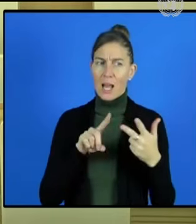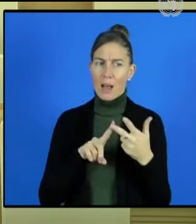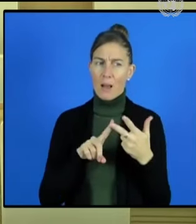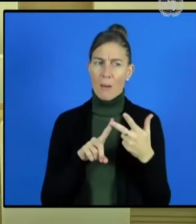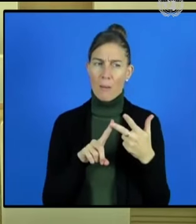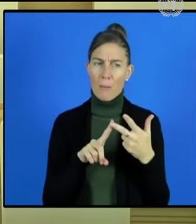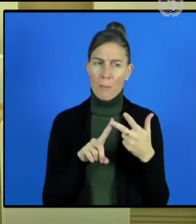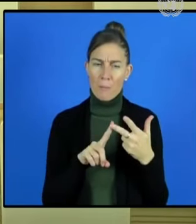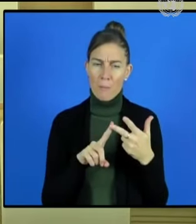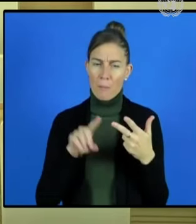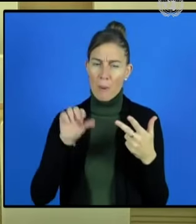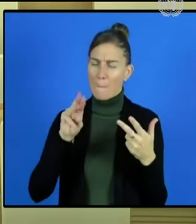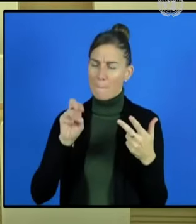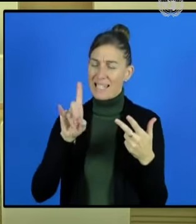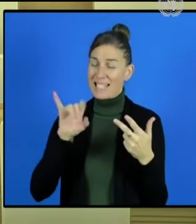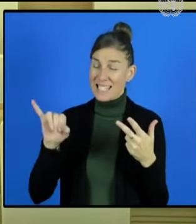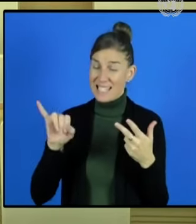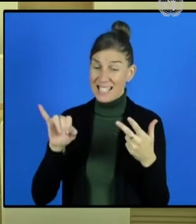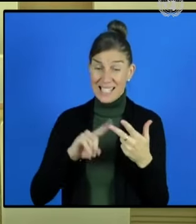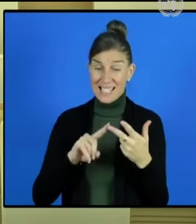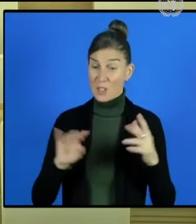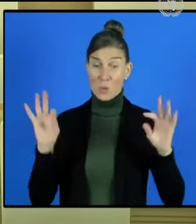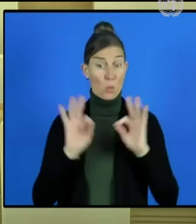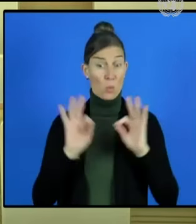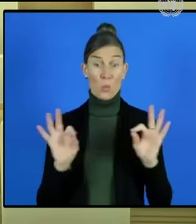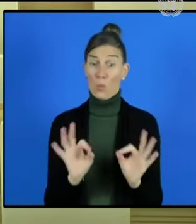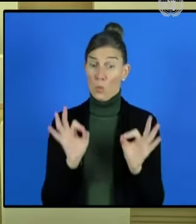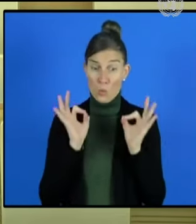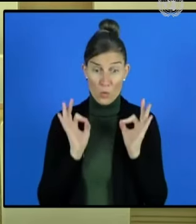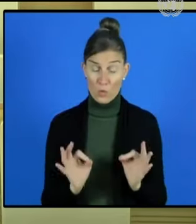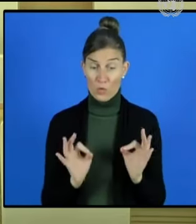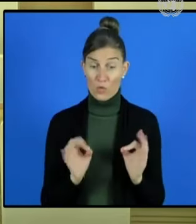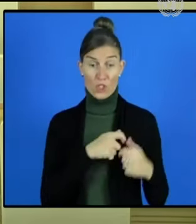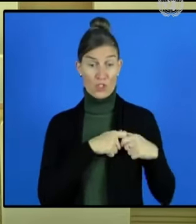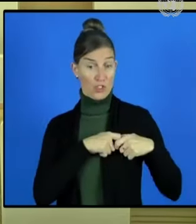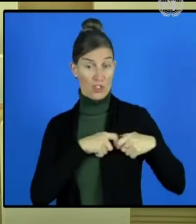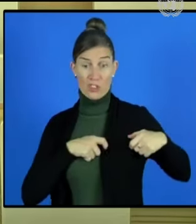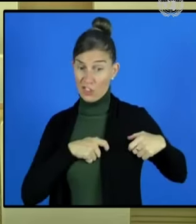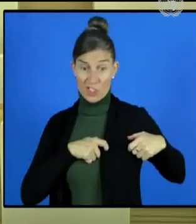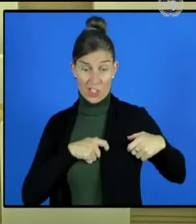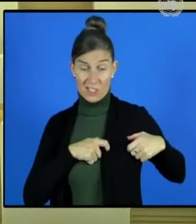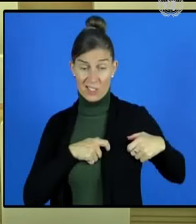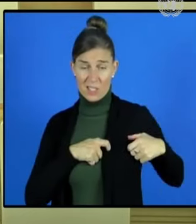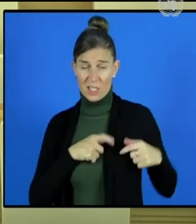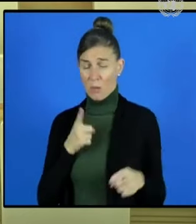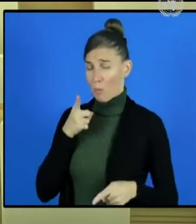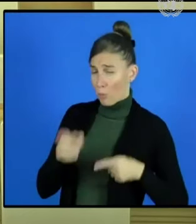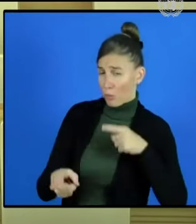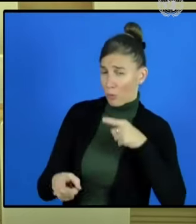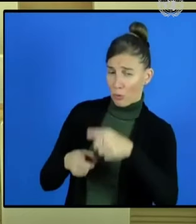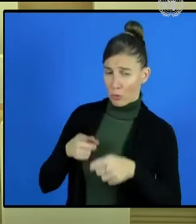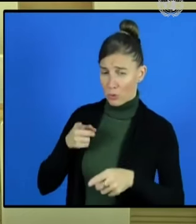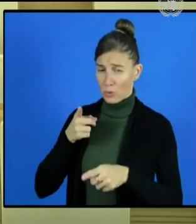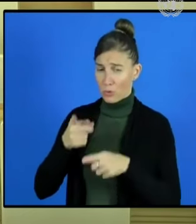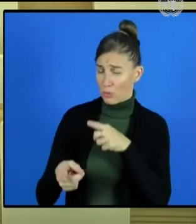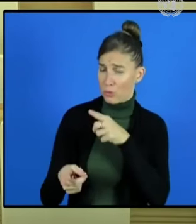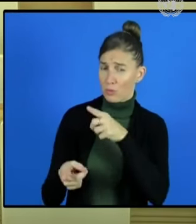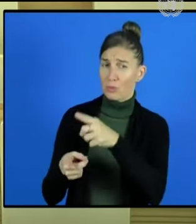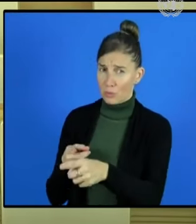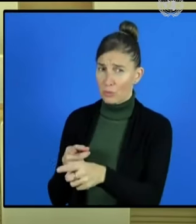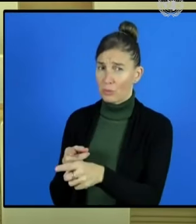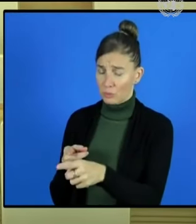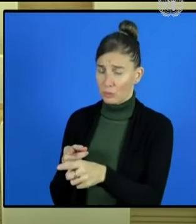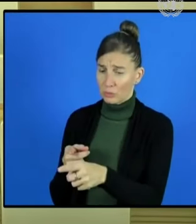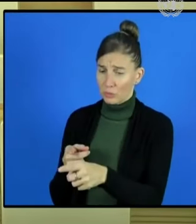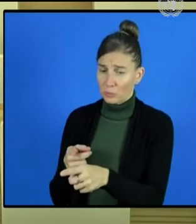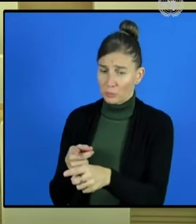carecen de estatus oficial y son objeto de persecuciones constantes.